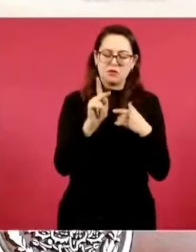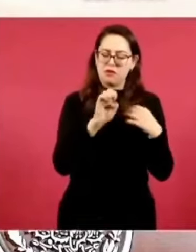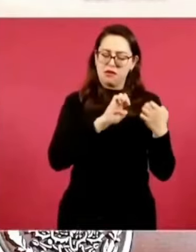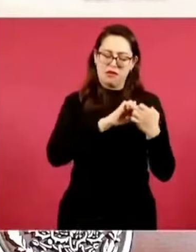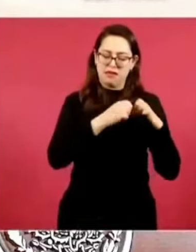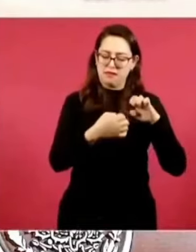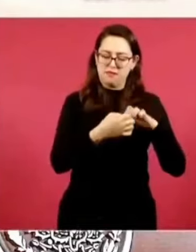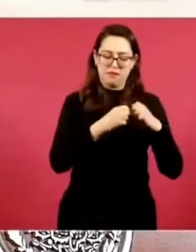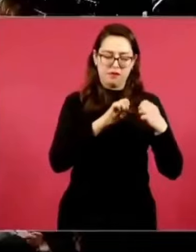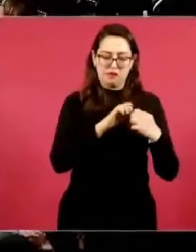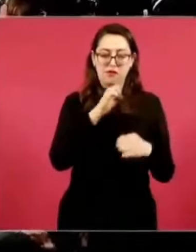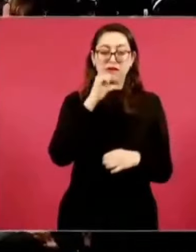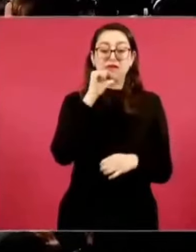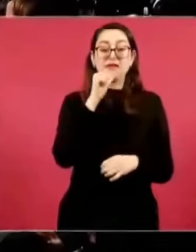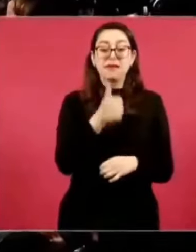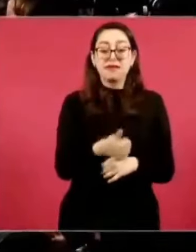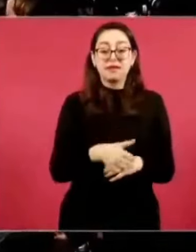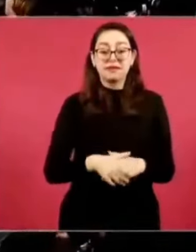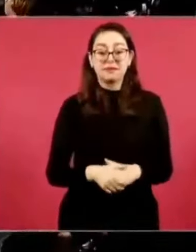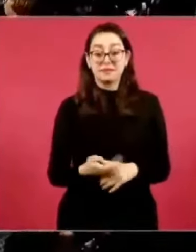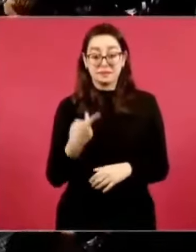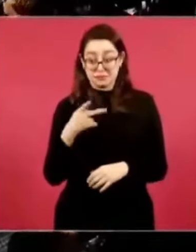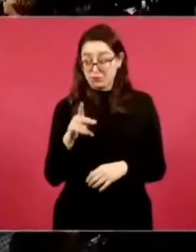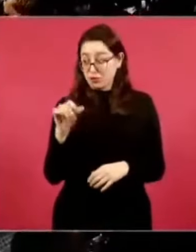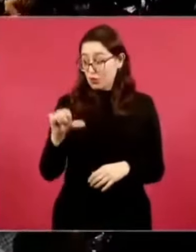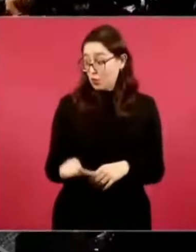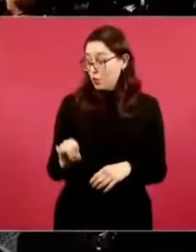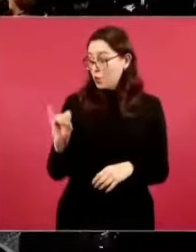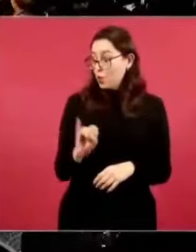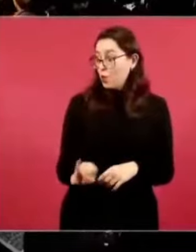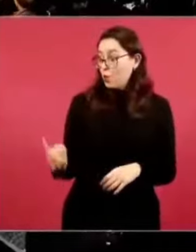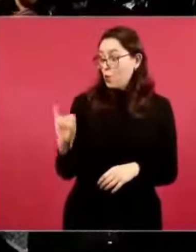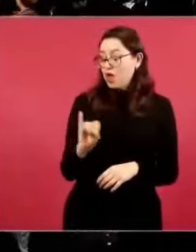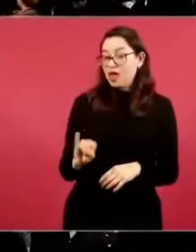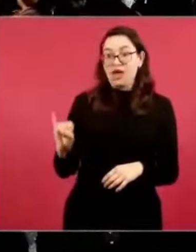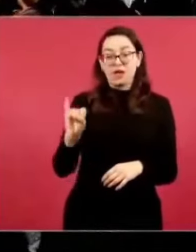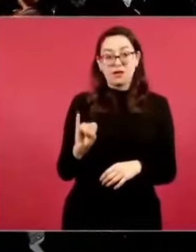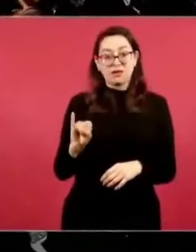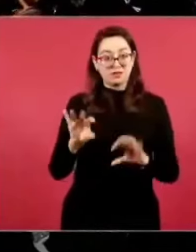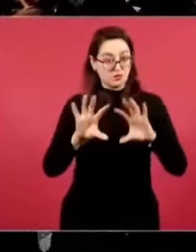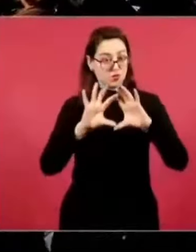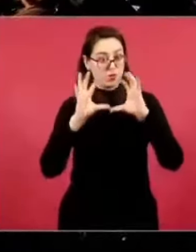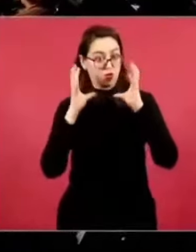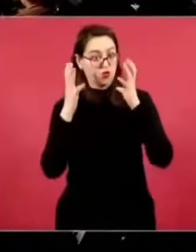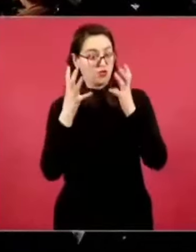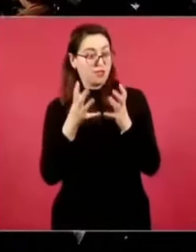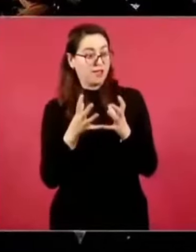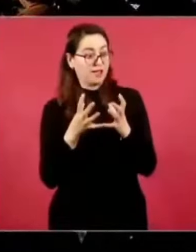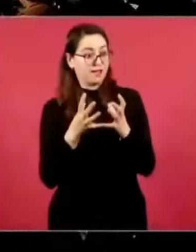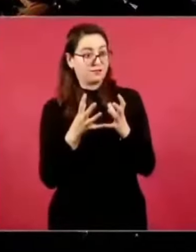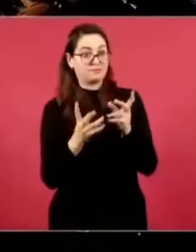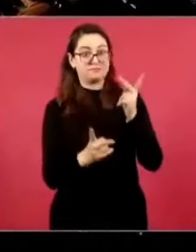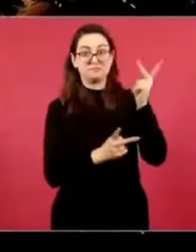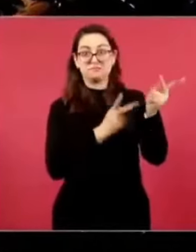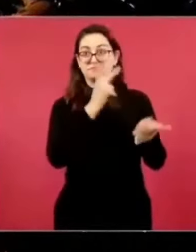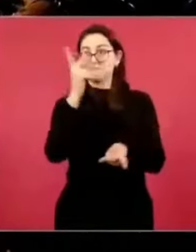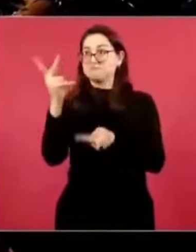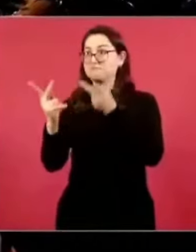¿Por qué no pones la encuesta de hoy de cómo estamos